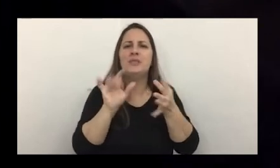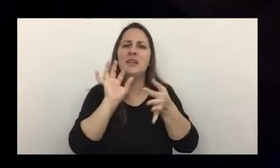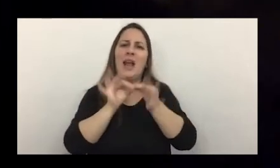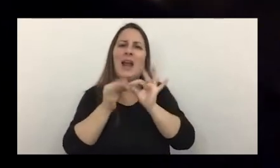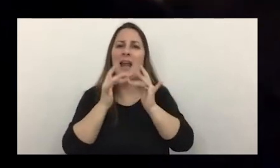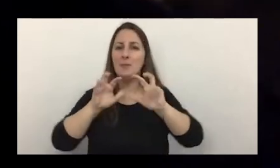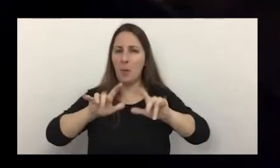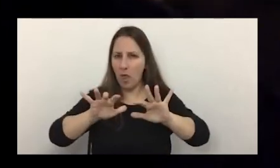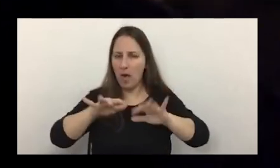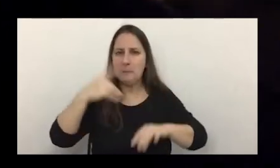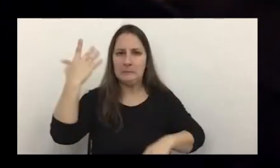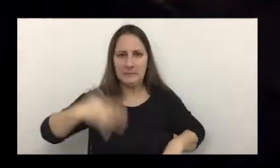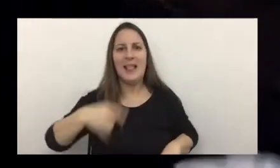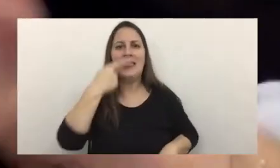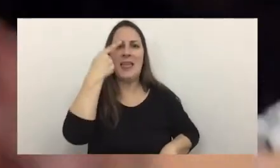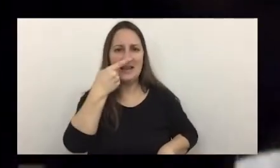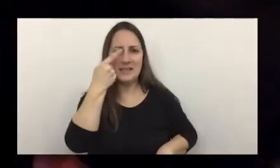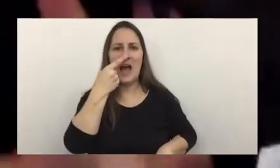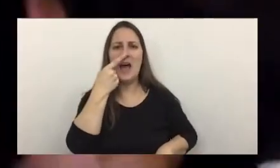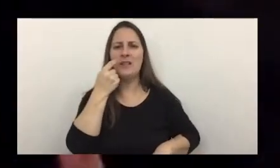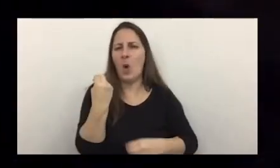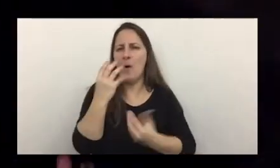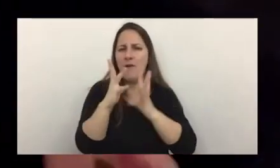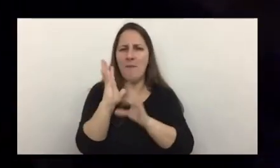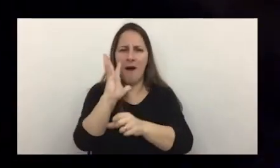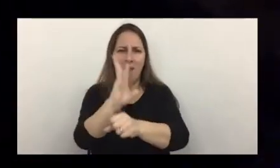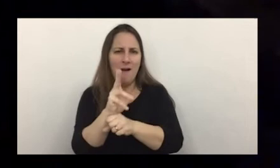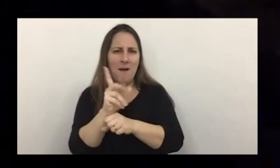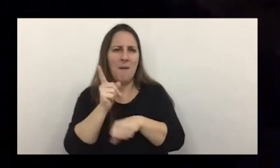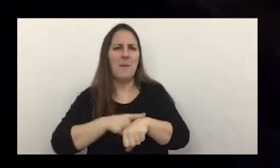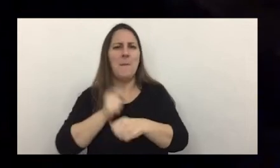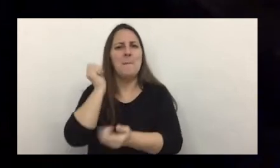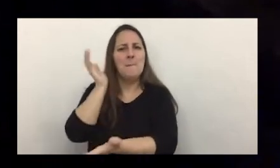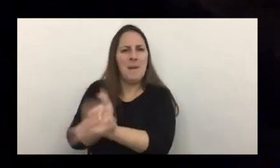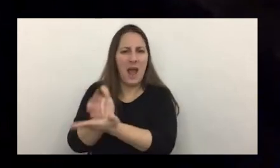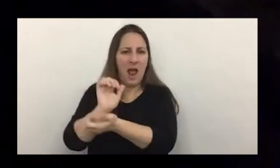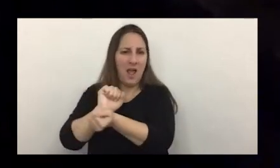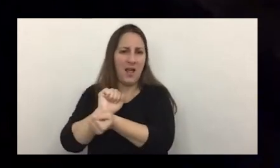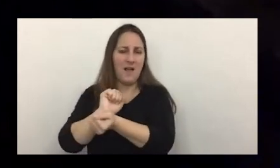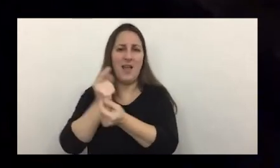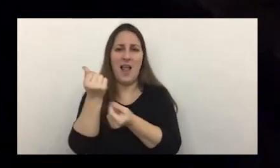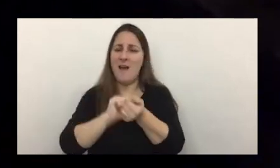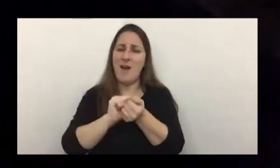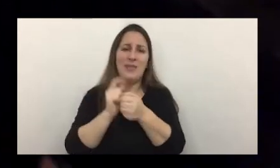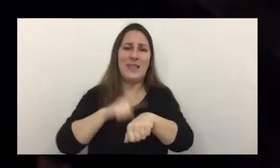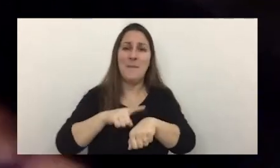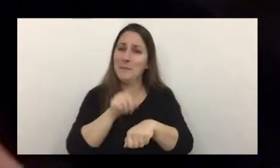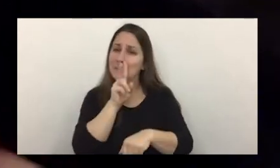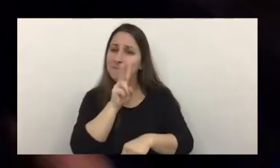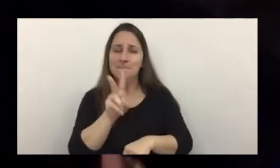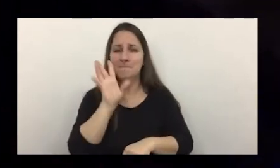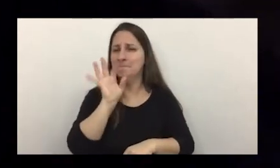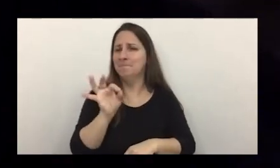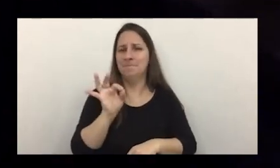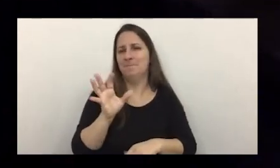que la hacen atractiva para delinquir especialmente en el tipo penal de lavado pero viendo el tiempo creo que